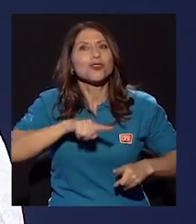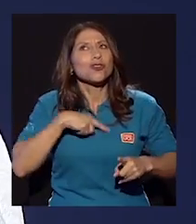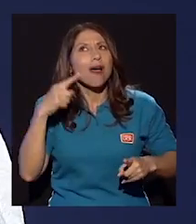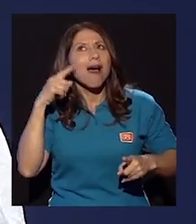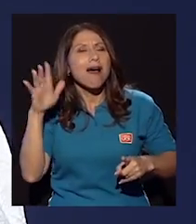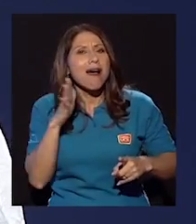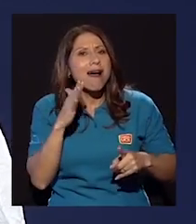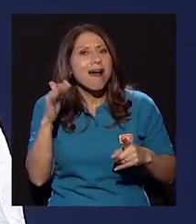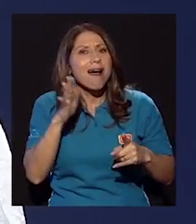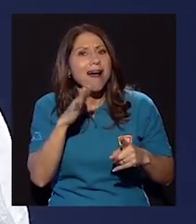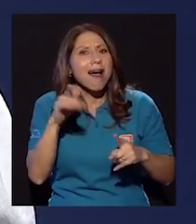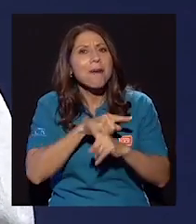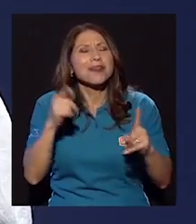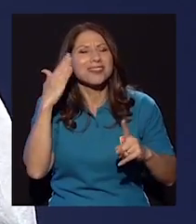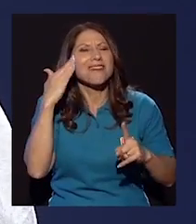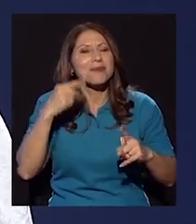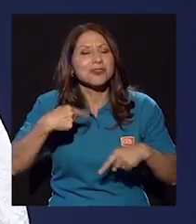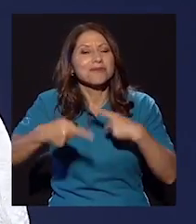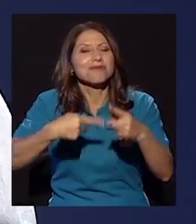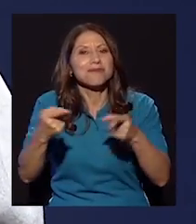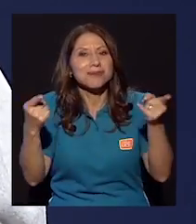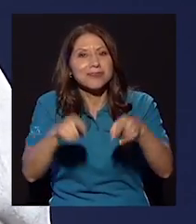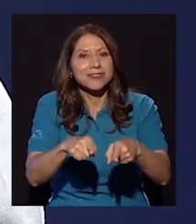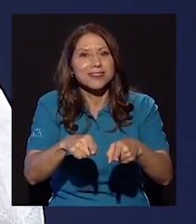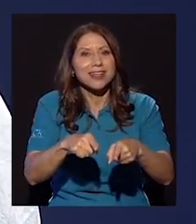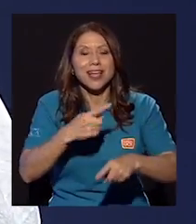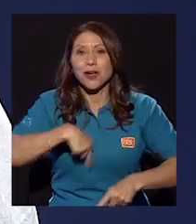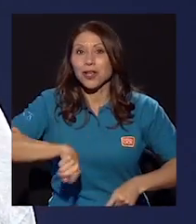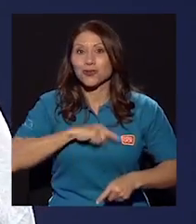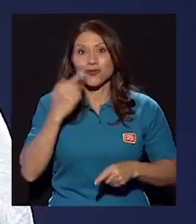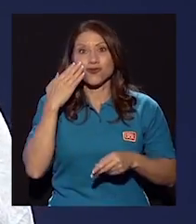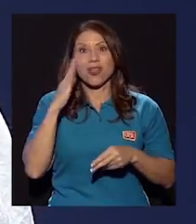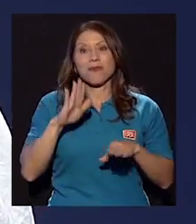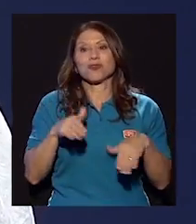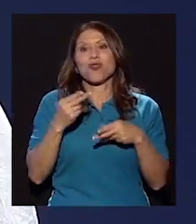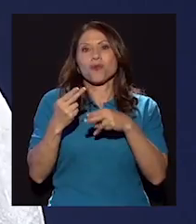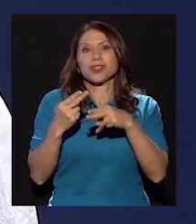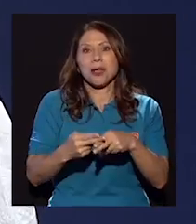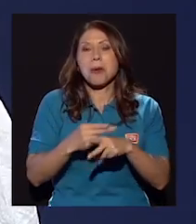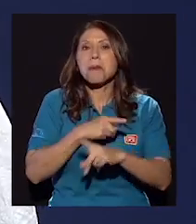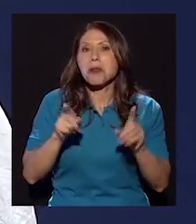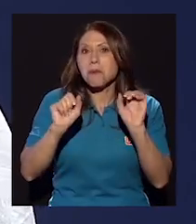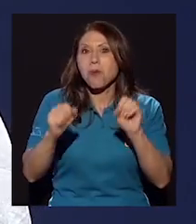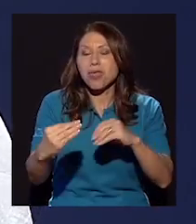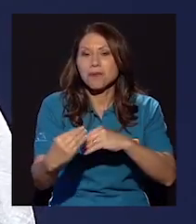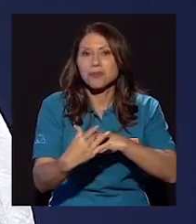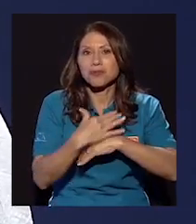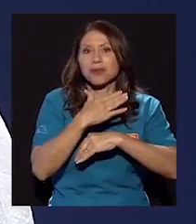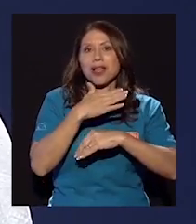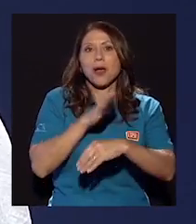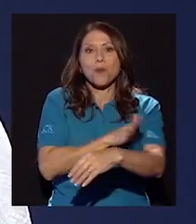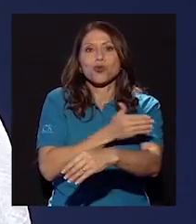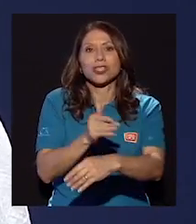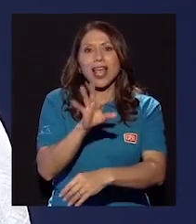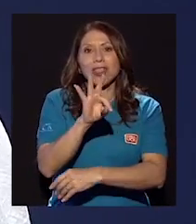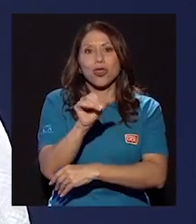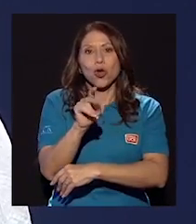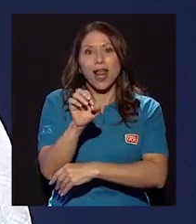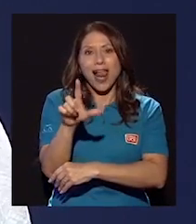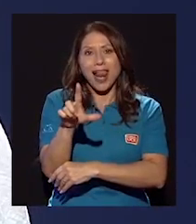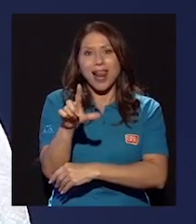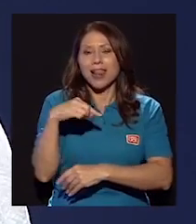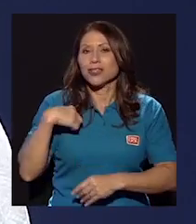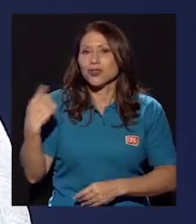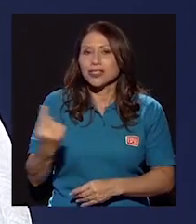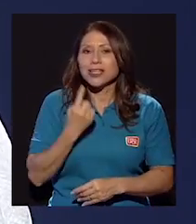no lo llamemos, sabemos esperarlo y va a conseguir generar ese efecto en nosotros. La música tonal, yo siempre cuando trato este tema